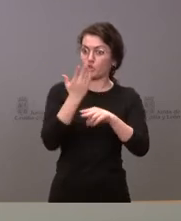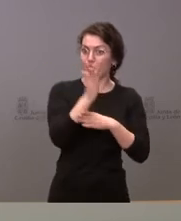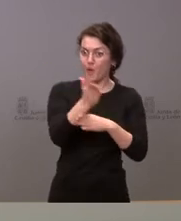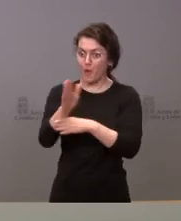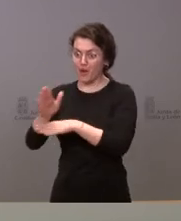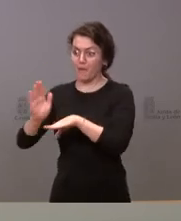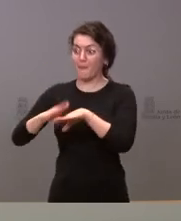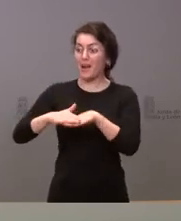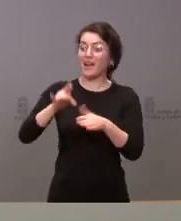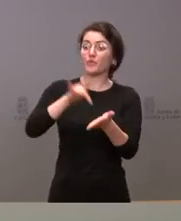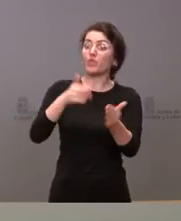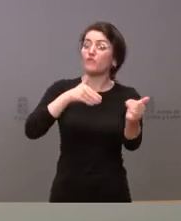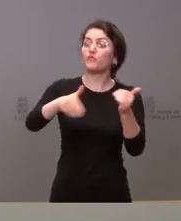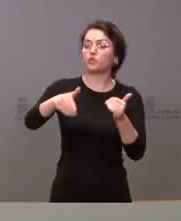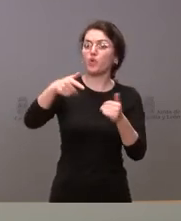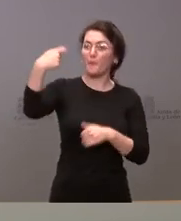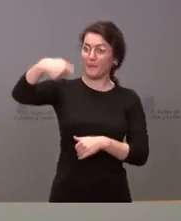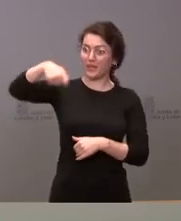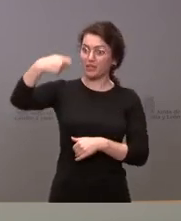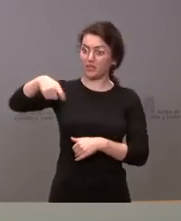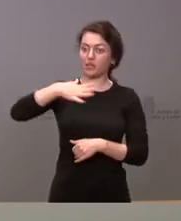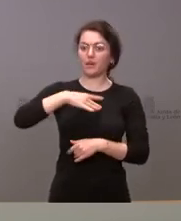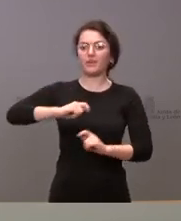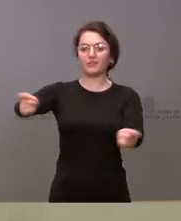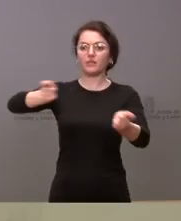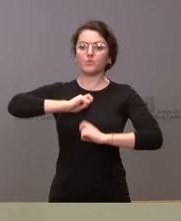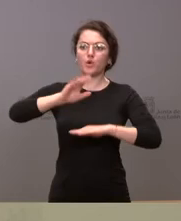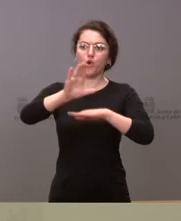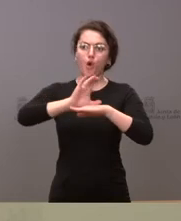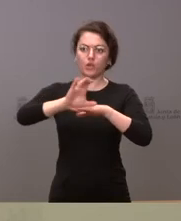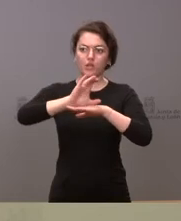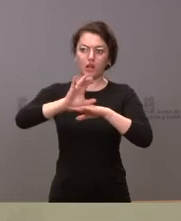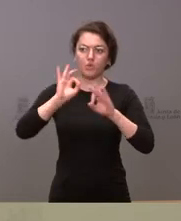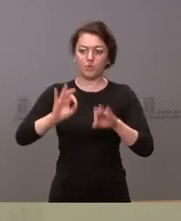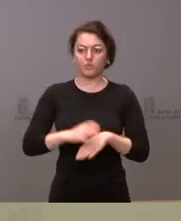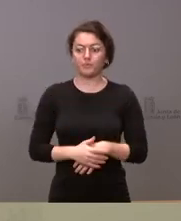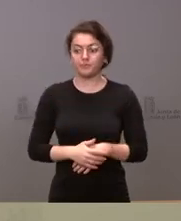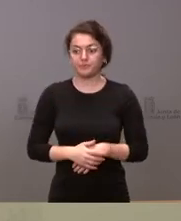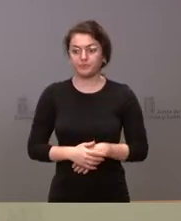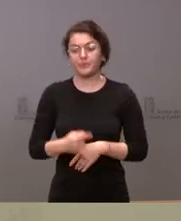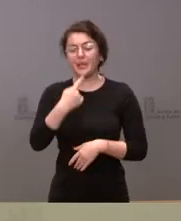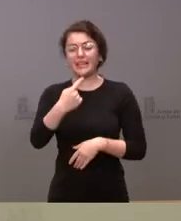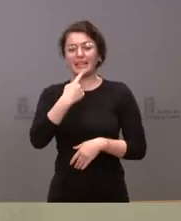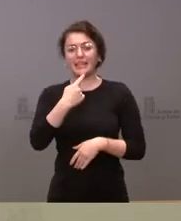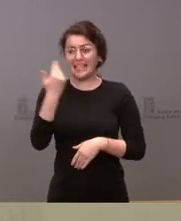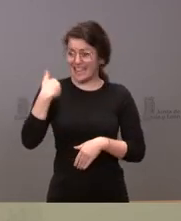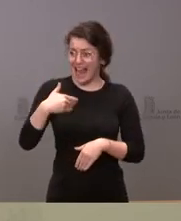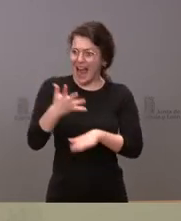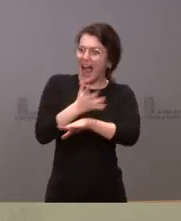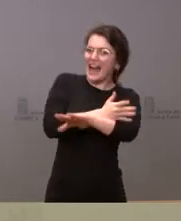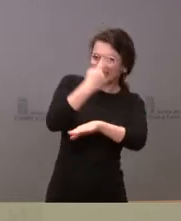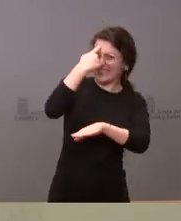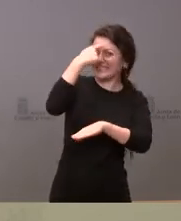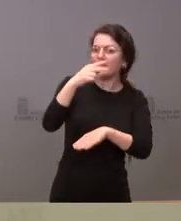presidente de la Junta de Castellanos pueda designar como consejeros. Sí, pero conocían de antemano esos nombres o se